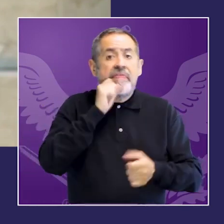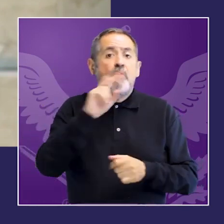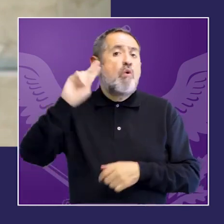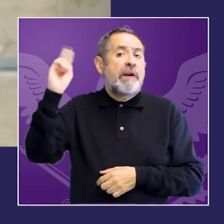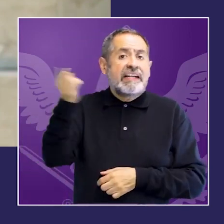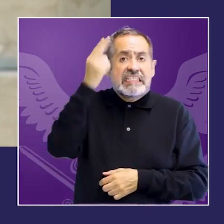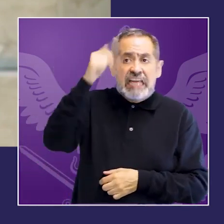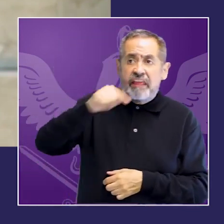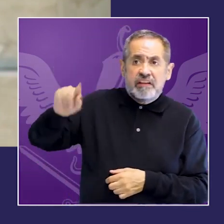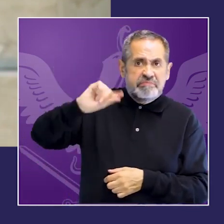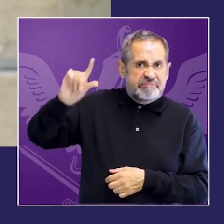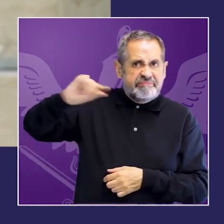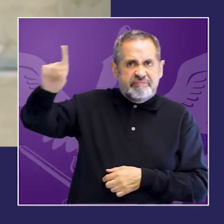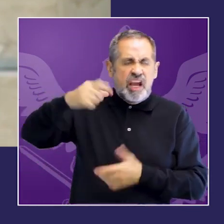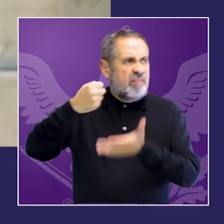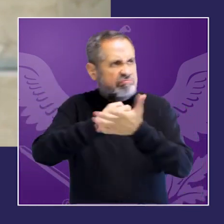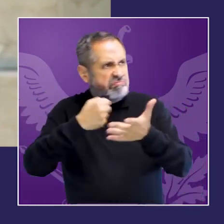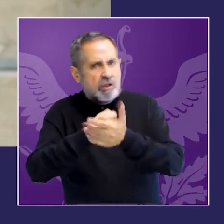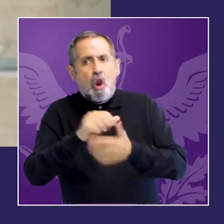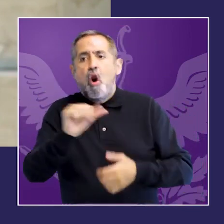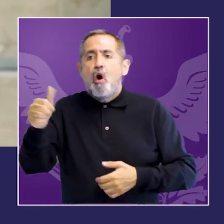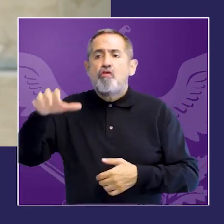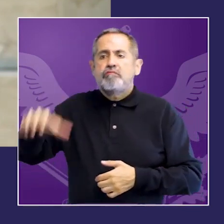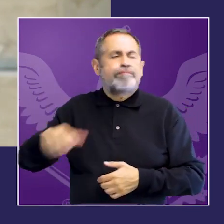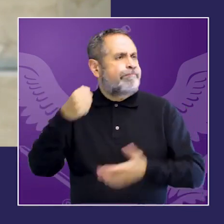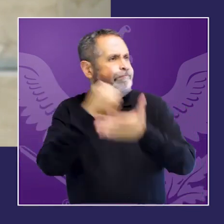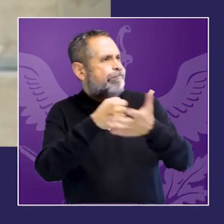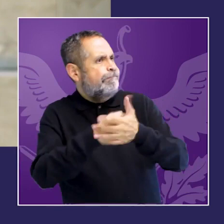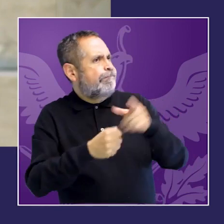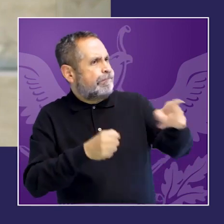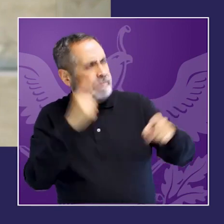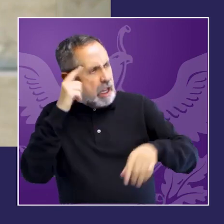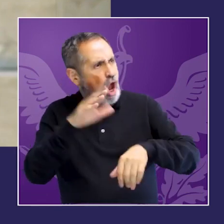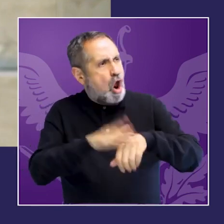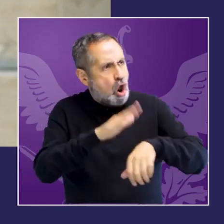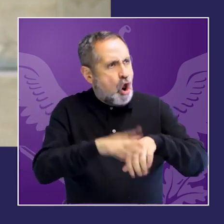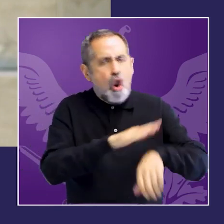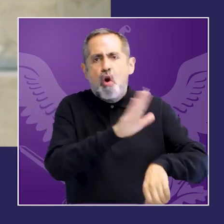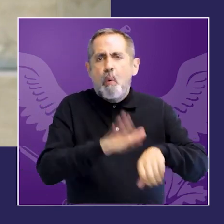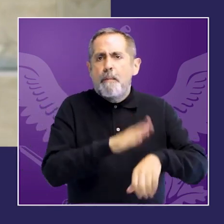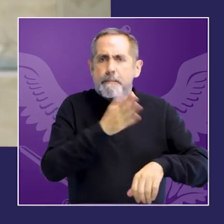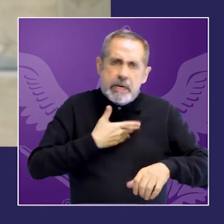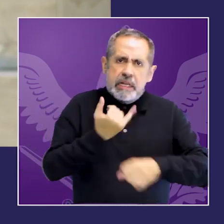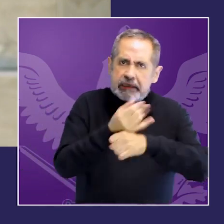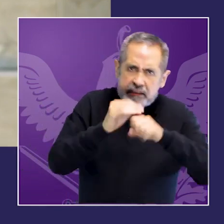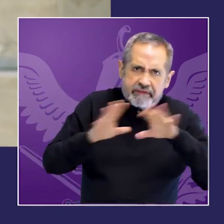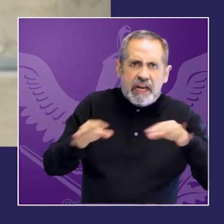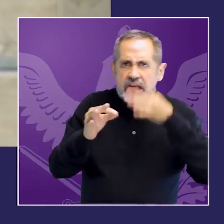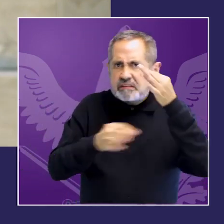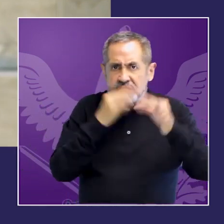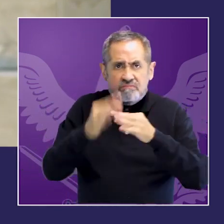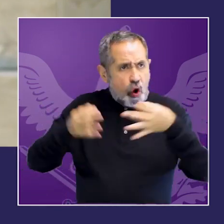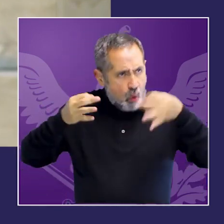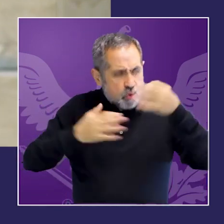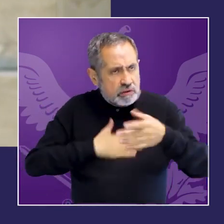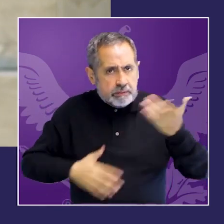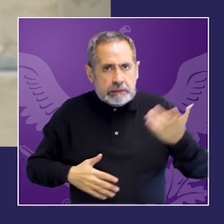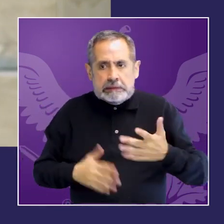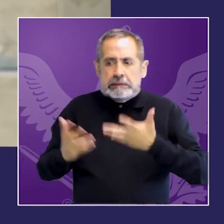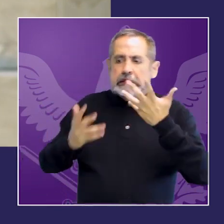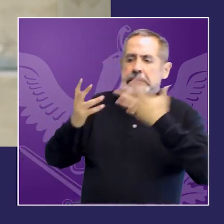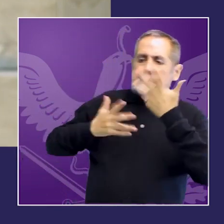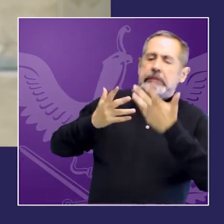de otros poderes del Estado respecto del cumplimiento de esas obligaciones son elementos que favorecen ese cumplimiento